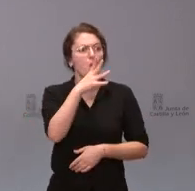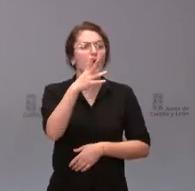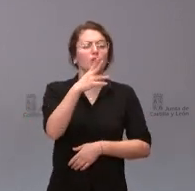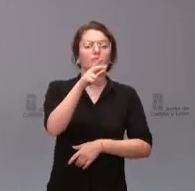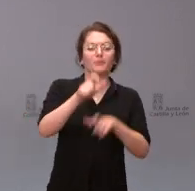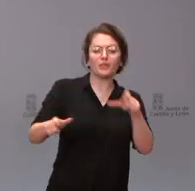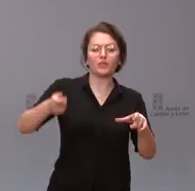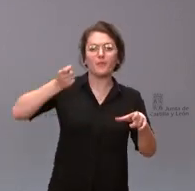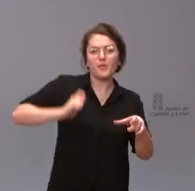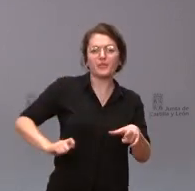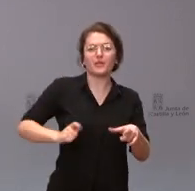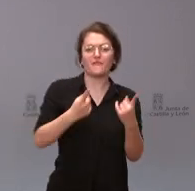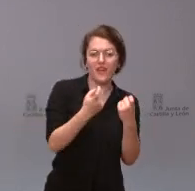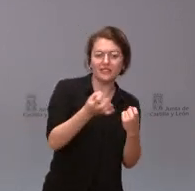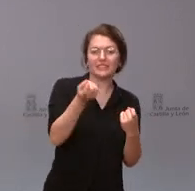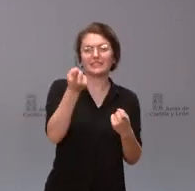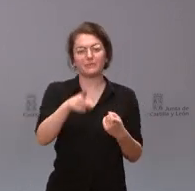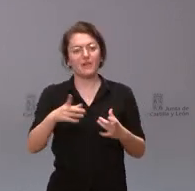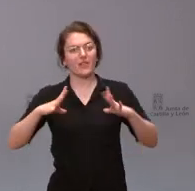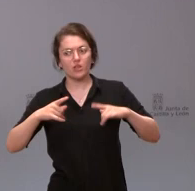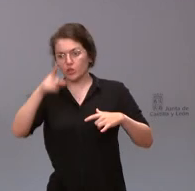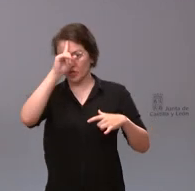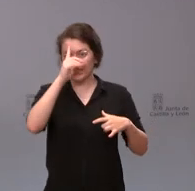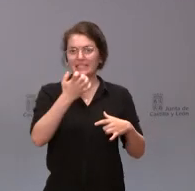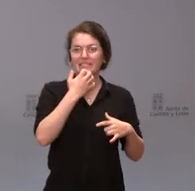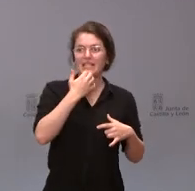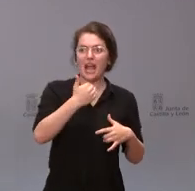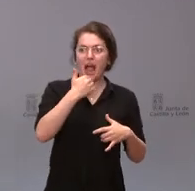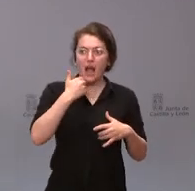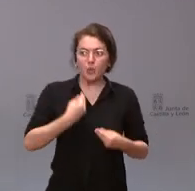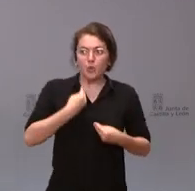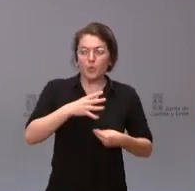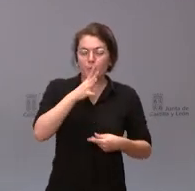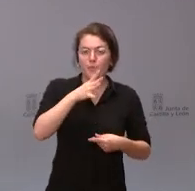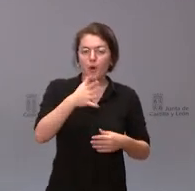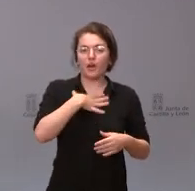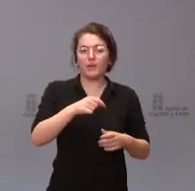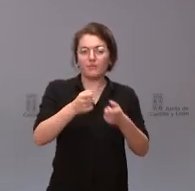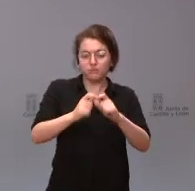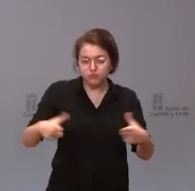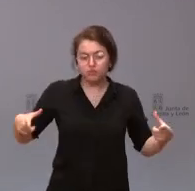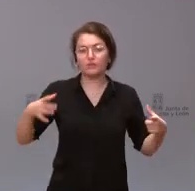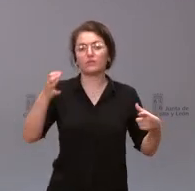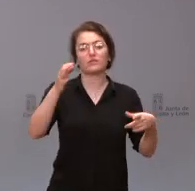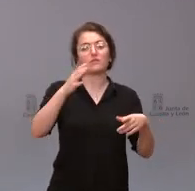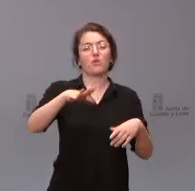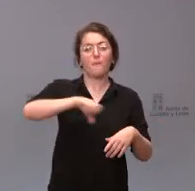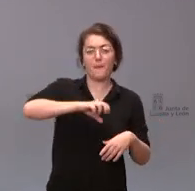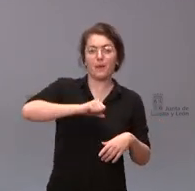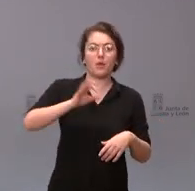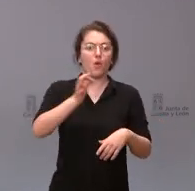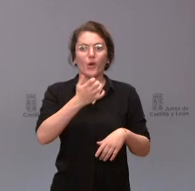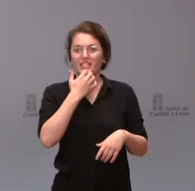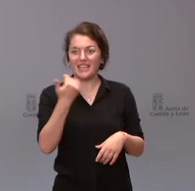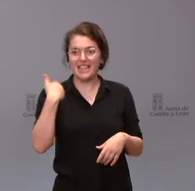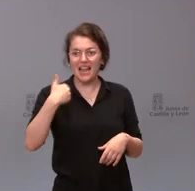sé si temen una nueva ola con más contagios o se está poniendo ya en riesgo algunas UCI de la comunidad que nos informaron